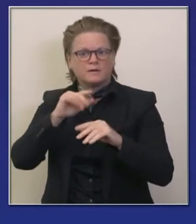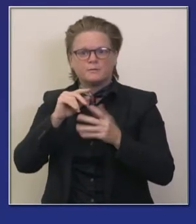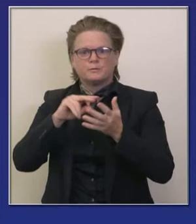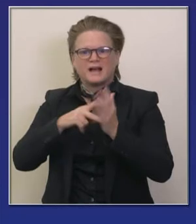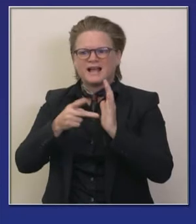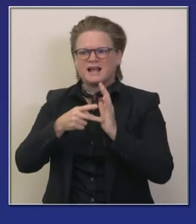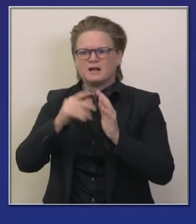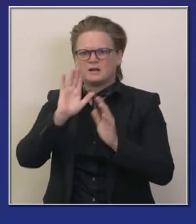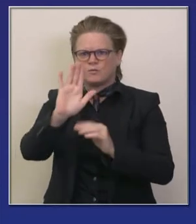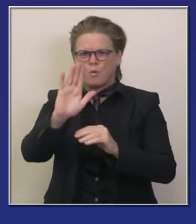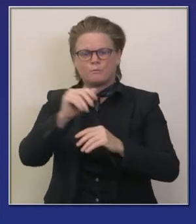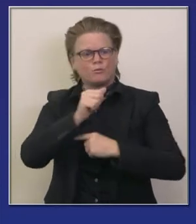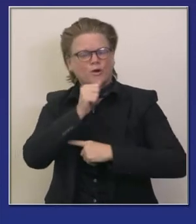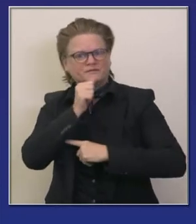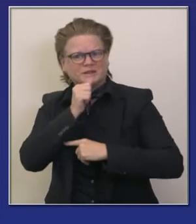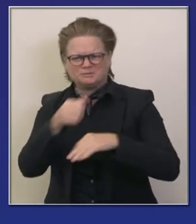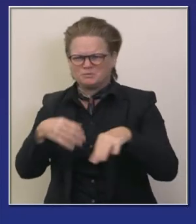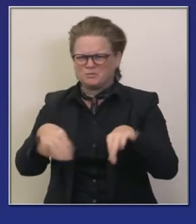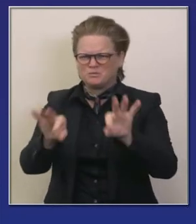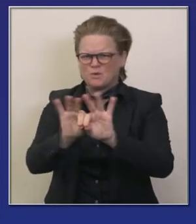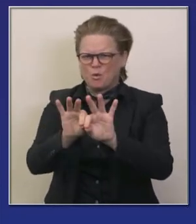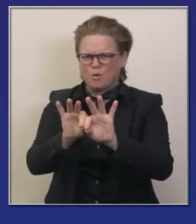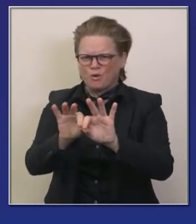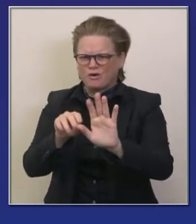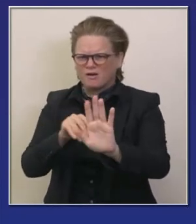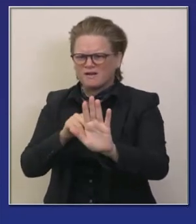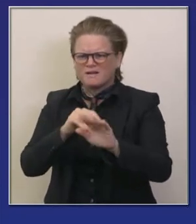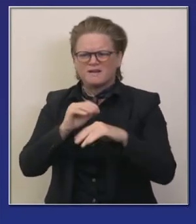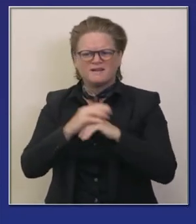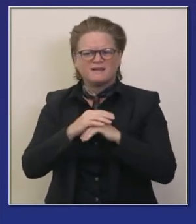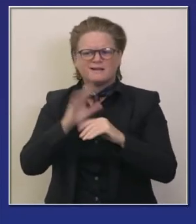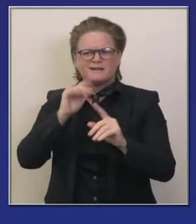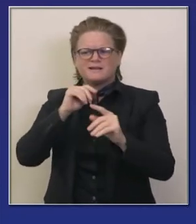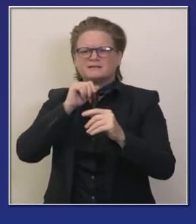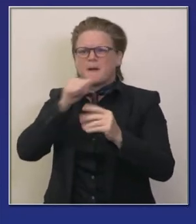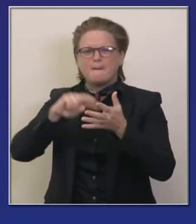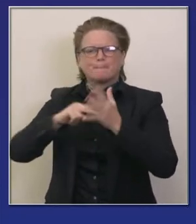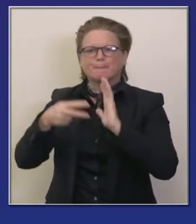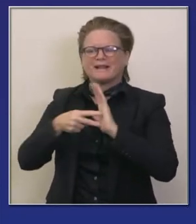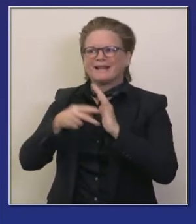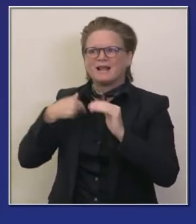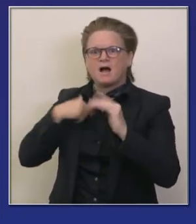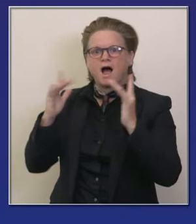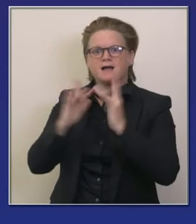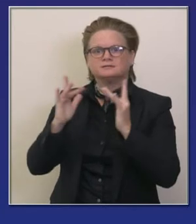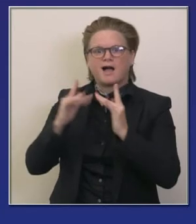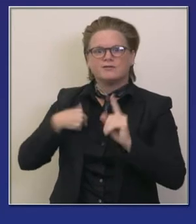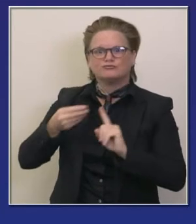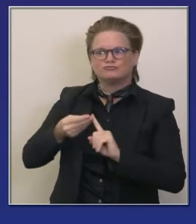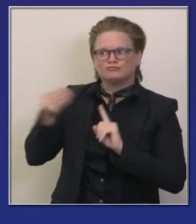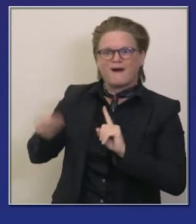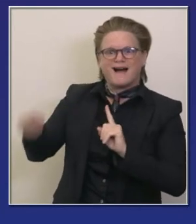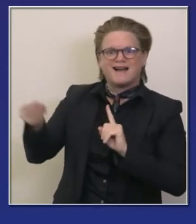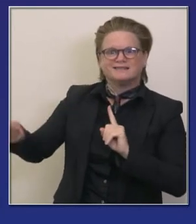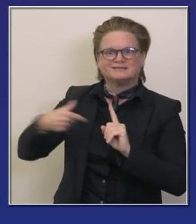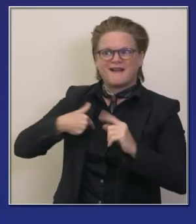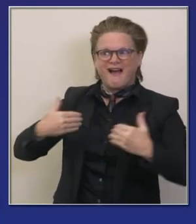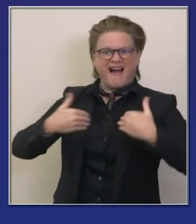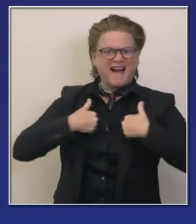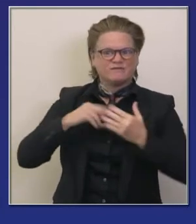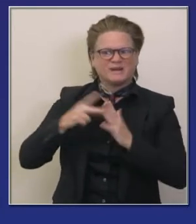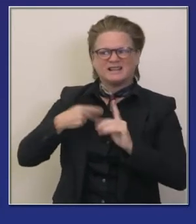en hacerlo no es algo que se hace para el cual uno puede optar salir uno puede optar